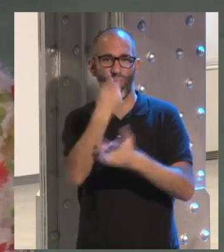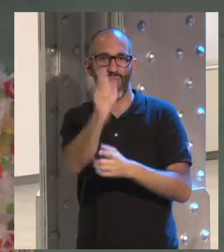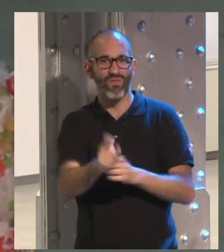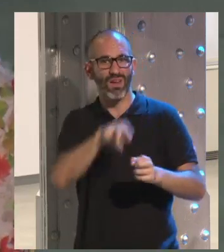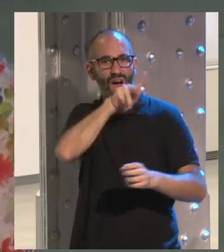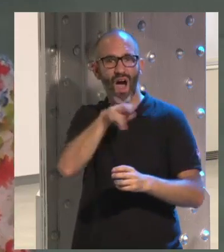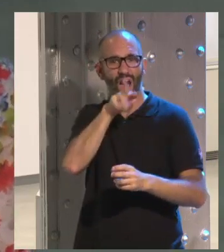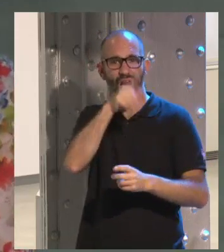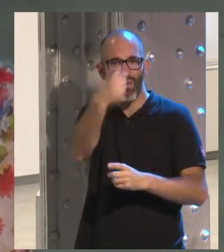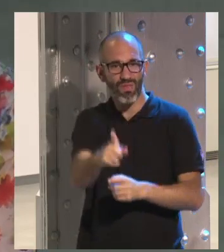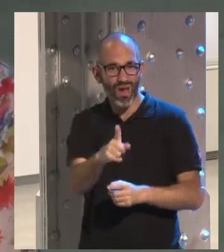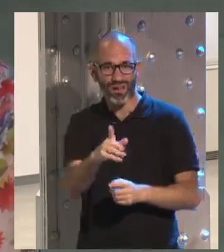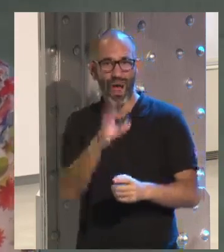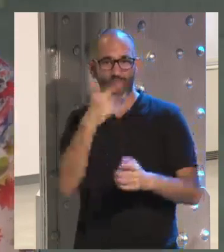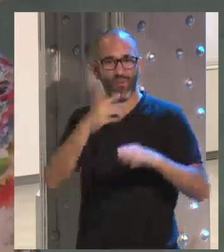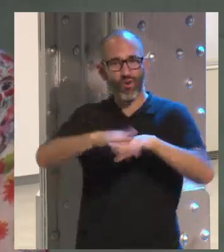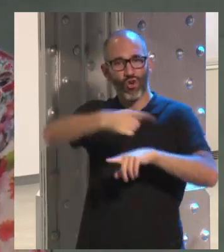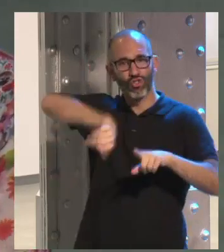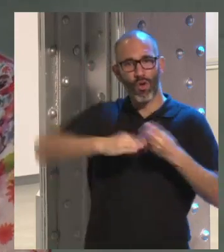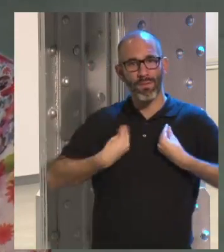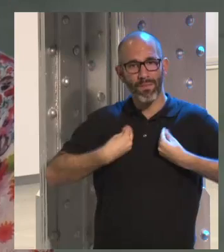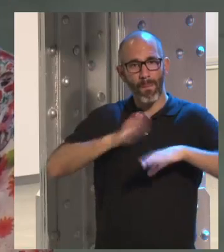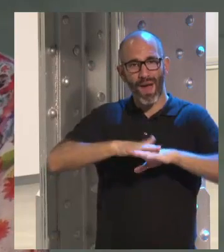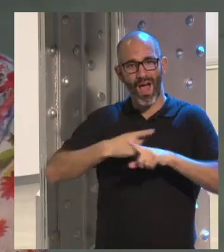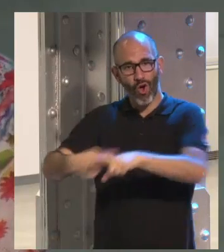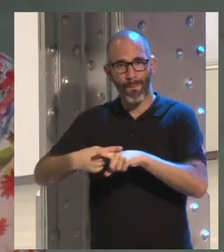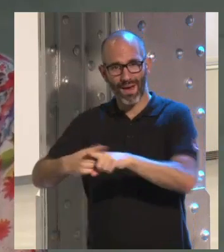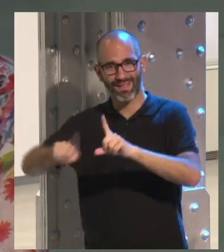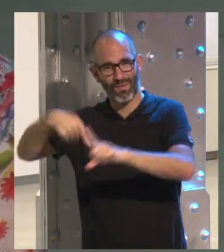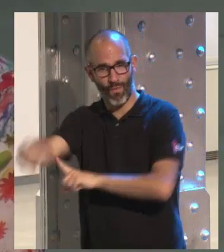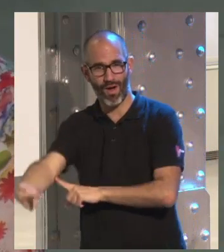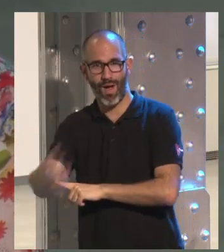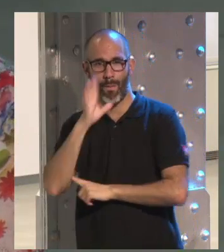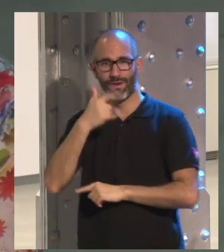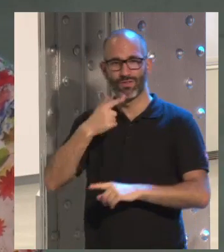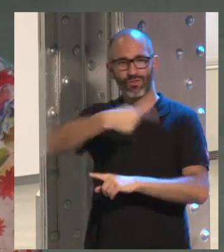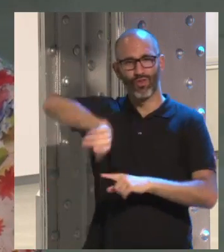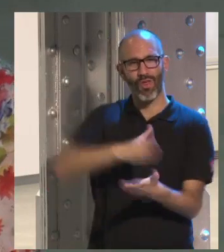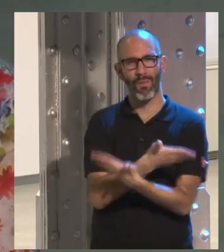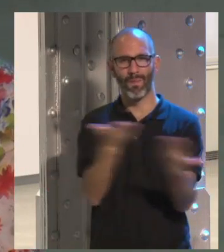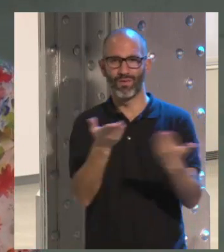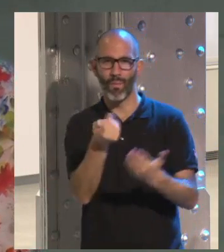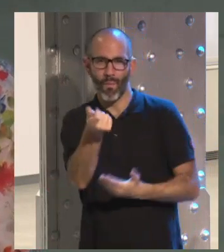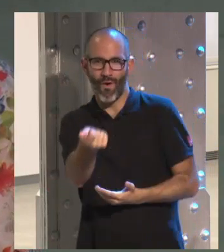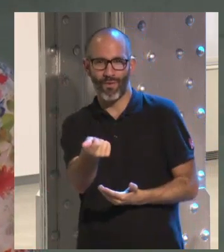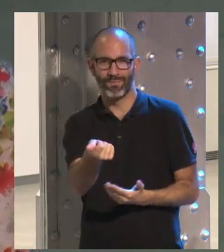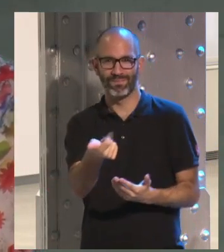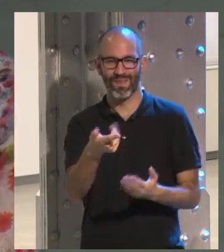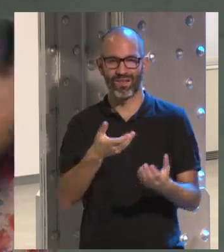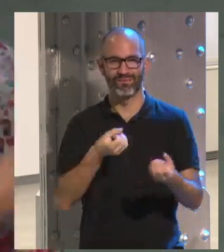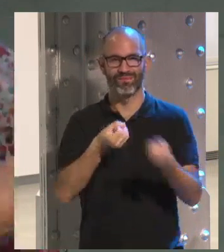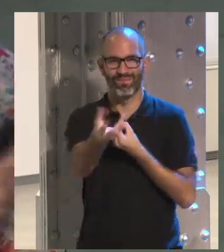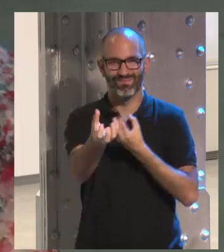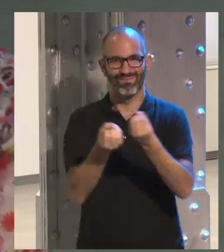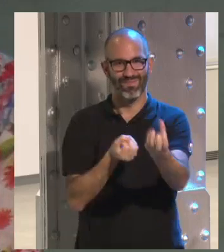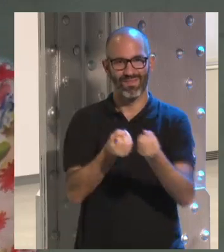solamente si se vive, se comparte, es que se vive para compartir. Entonces, les invita, precisamente, pues a transmitir